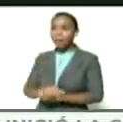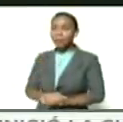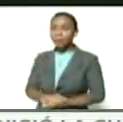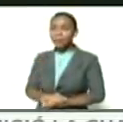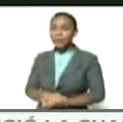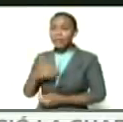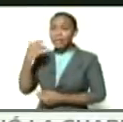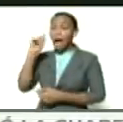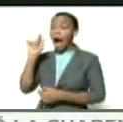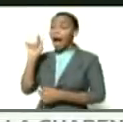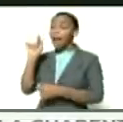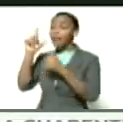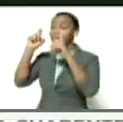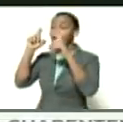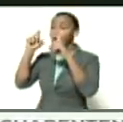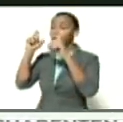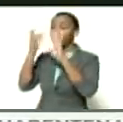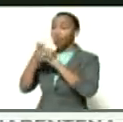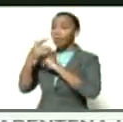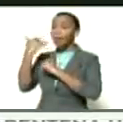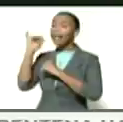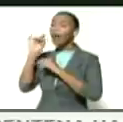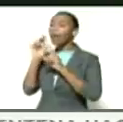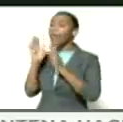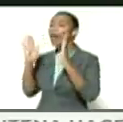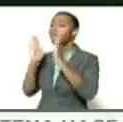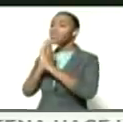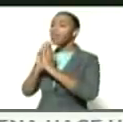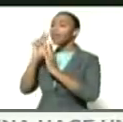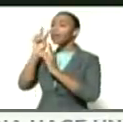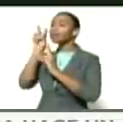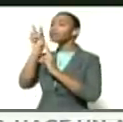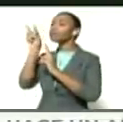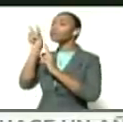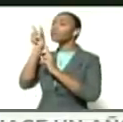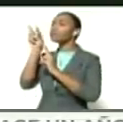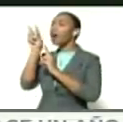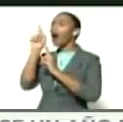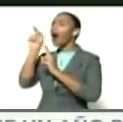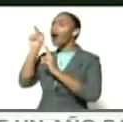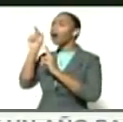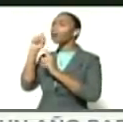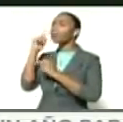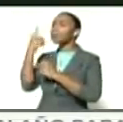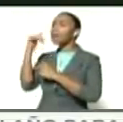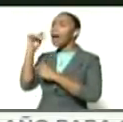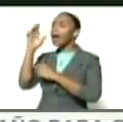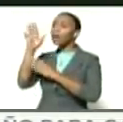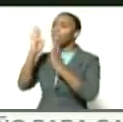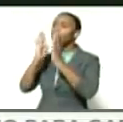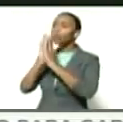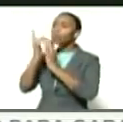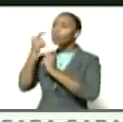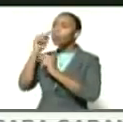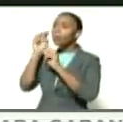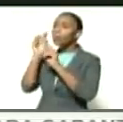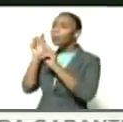tiene una imagen creo que de la Virgen del Valle atrás y un